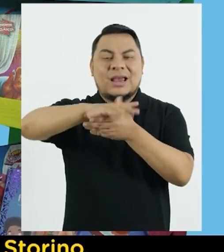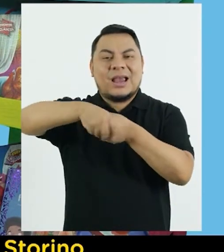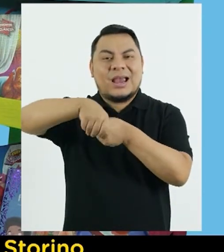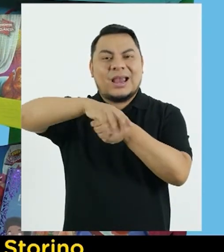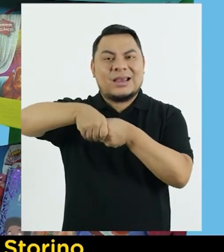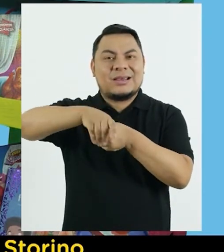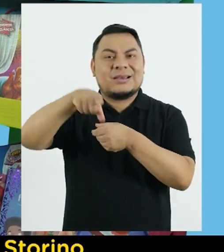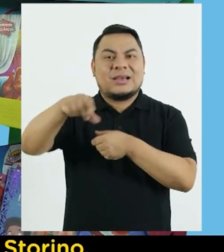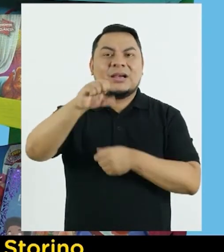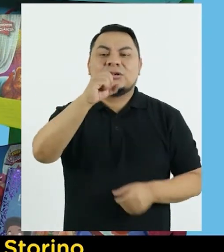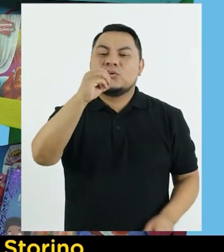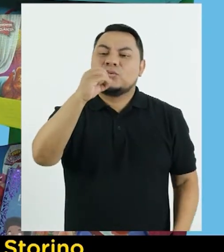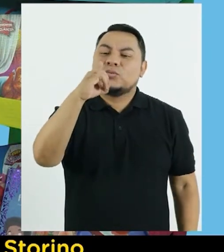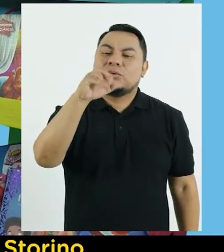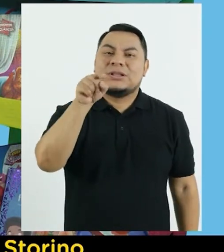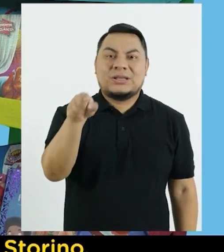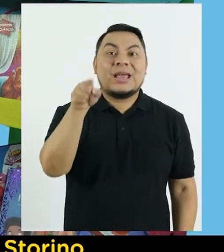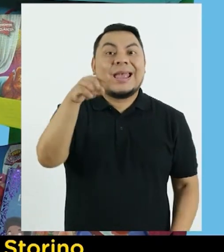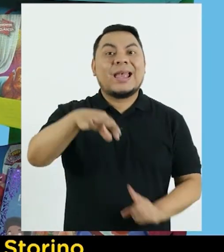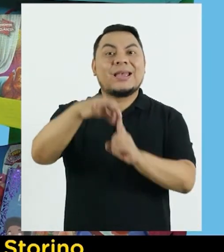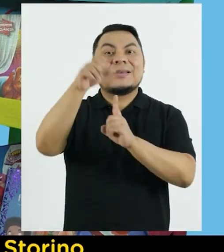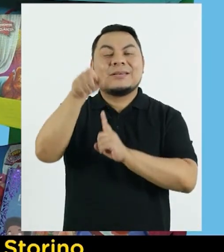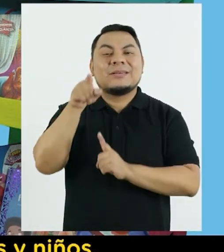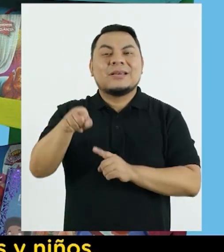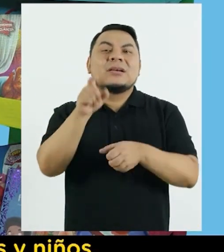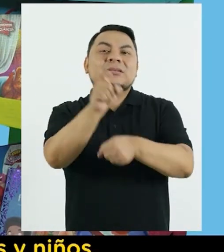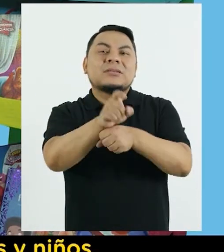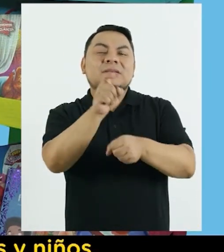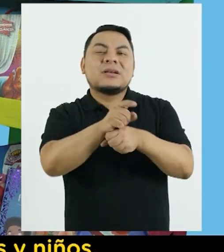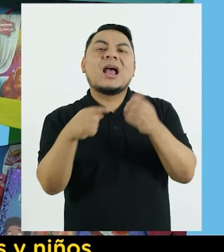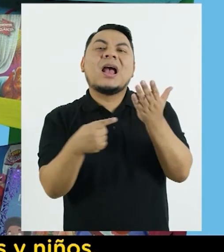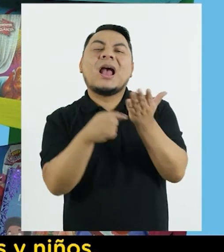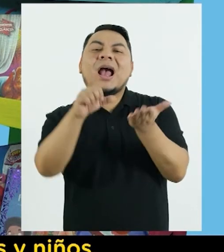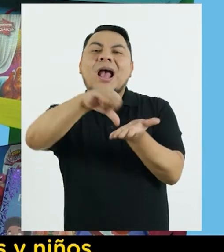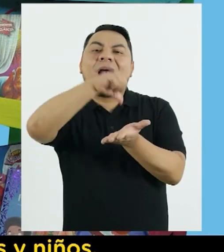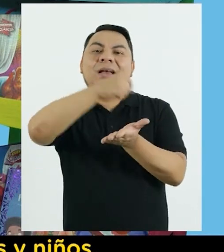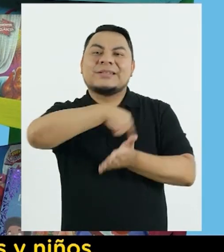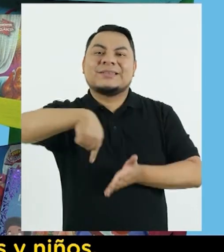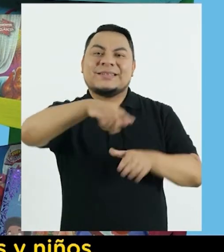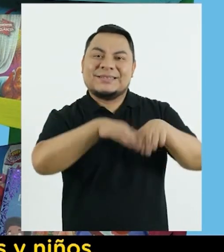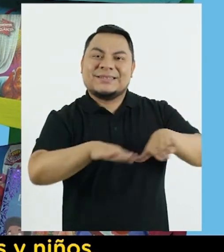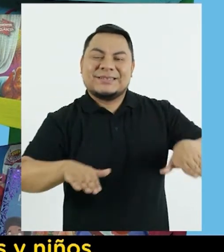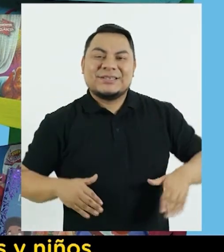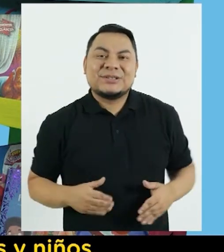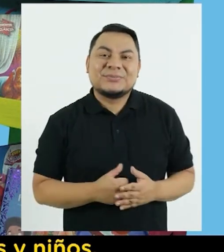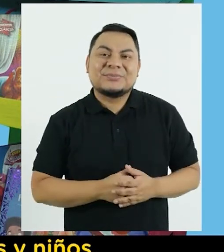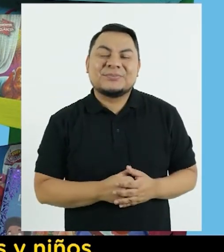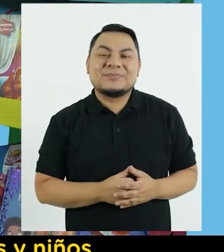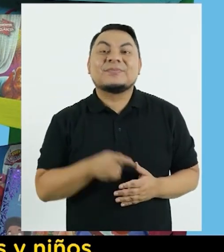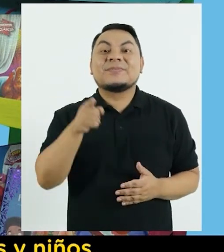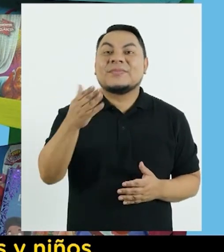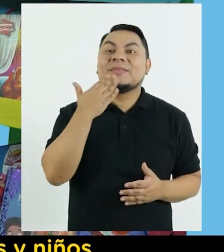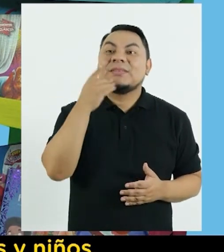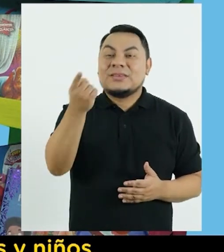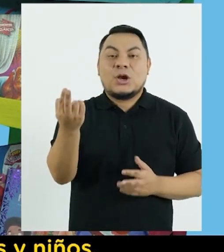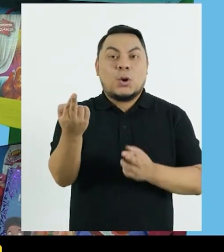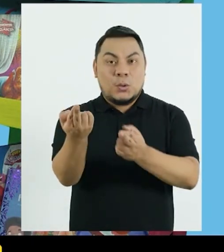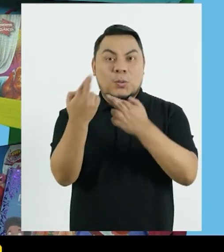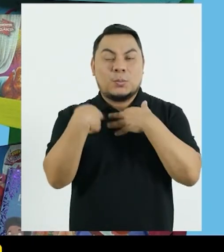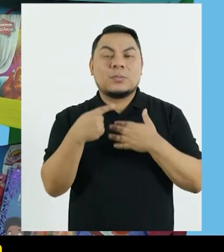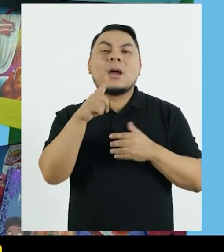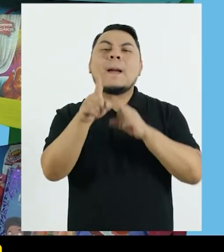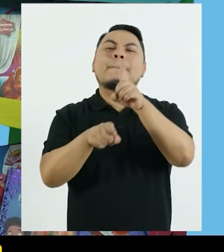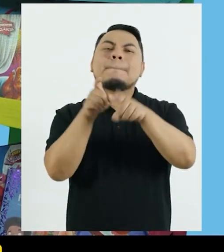a la artista plástica Sonia Estorino Especialista en talleres de arte para niñas y niños